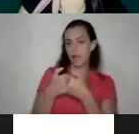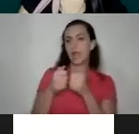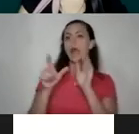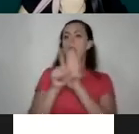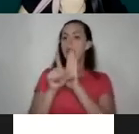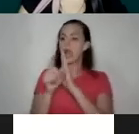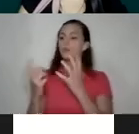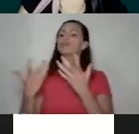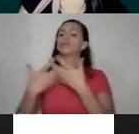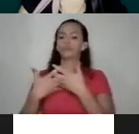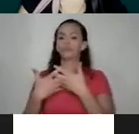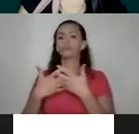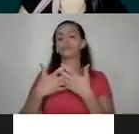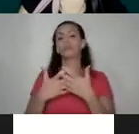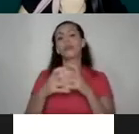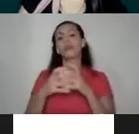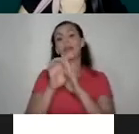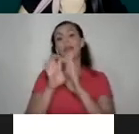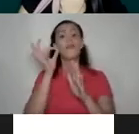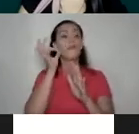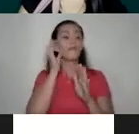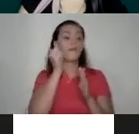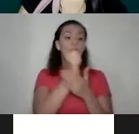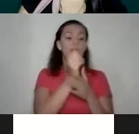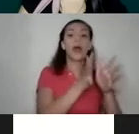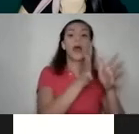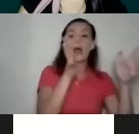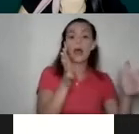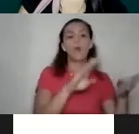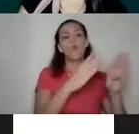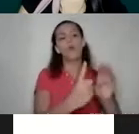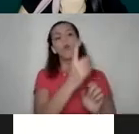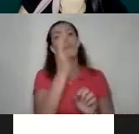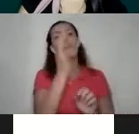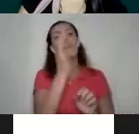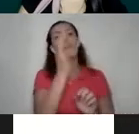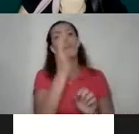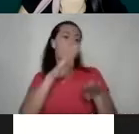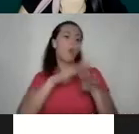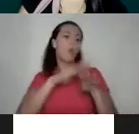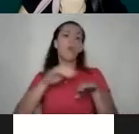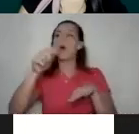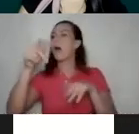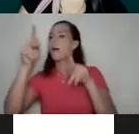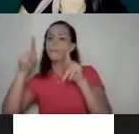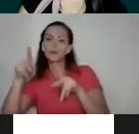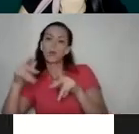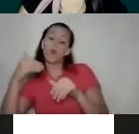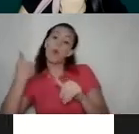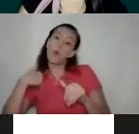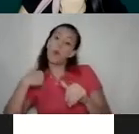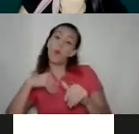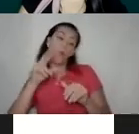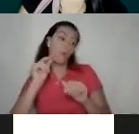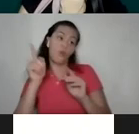conformada. Y, en cambio, el femicidio ampliado incluye la muerte de una mujer en manos de hombres que no necesariamente son